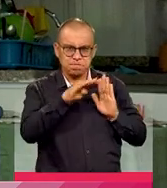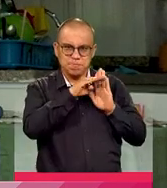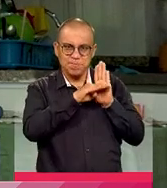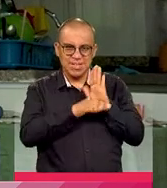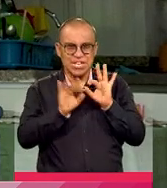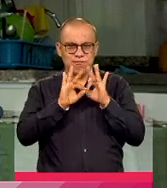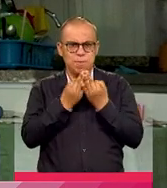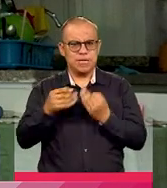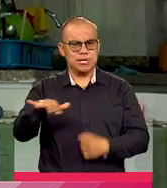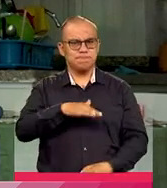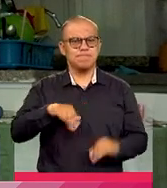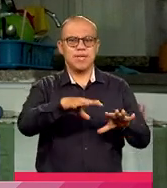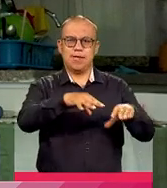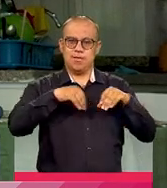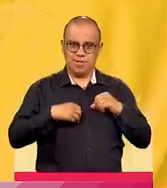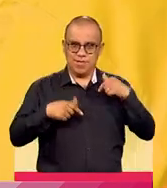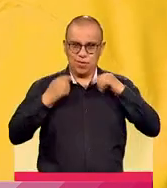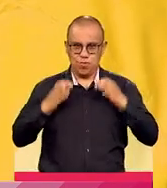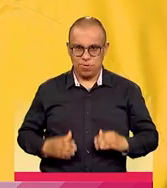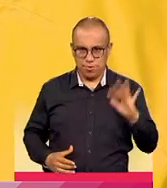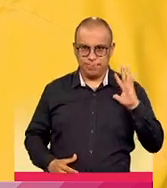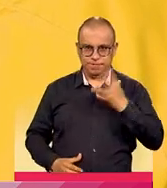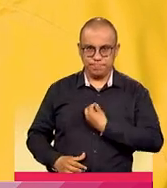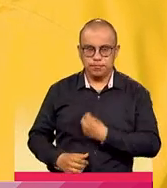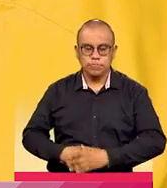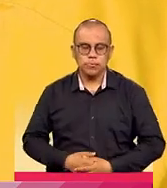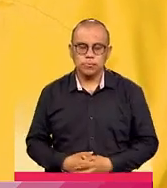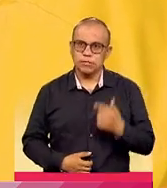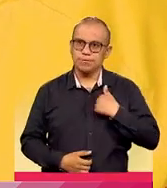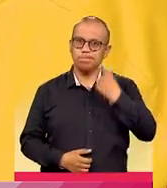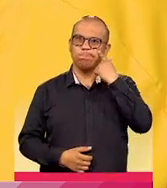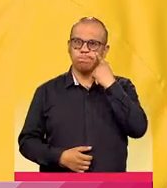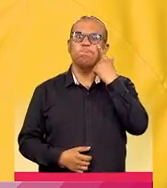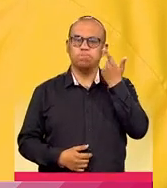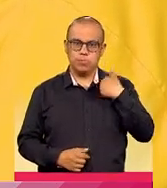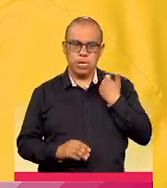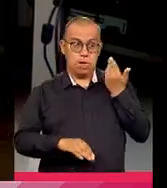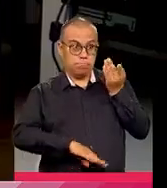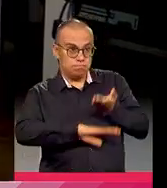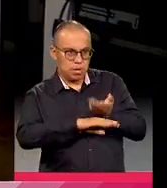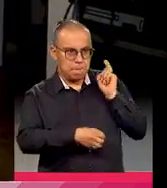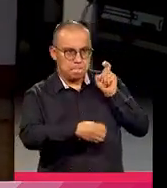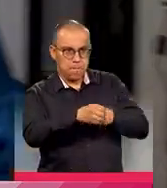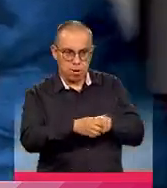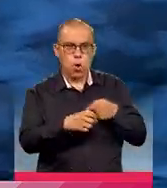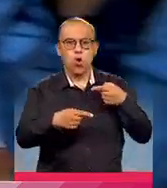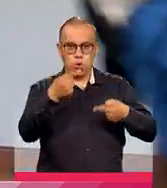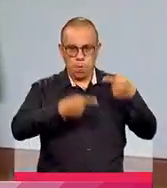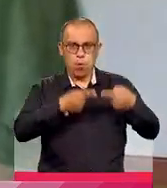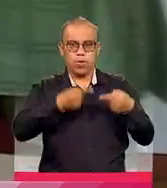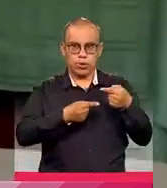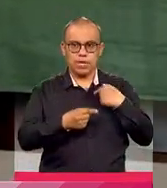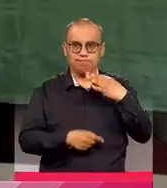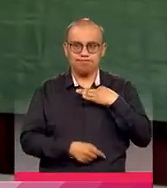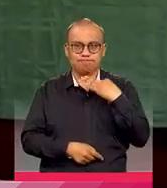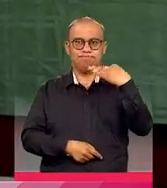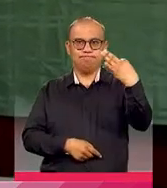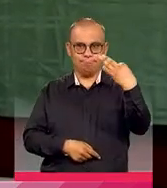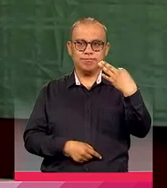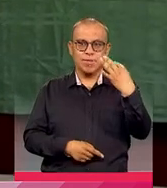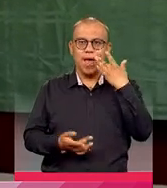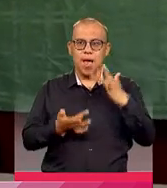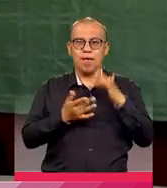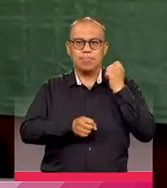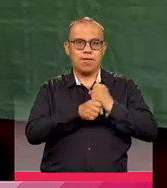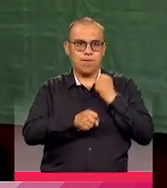tema de las familias no van a recibir a una persona trans. Por esa razón decidió presentarse en la convocatoria donde salió elegido para trabajar en el